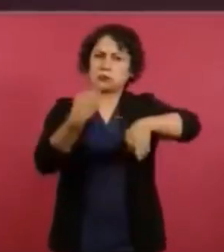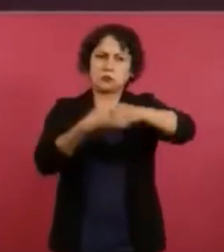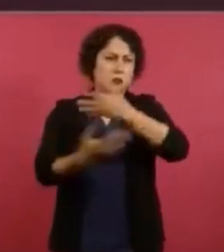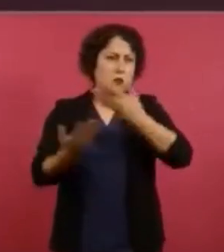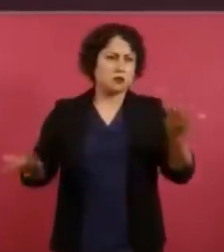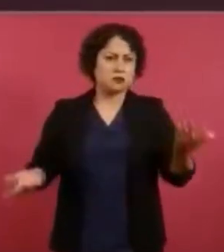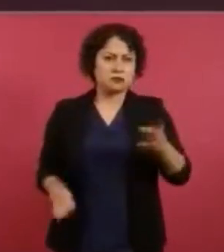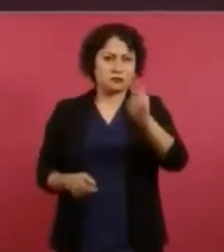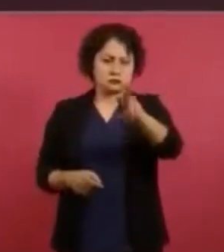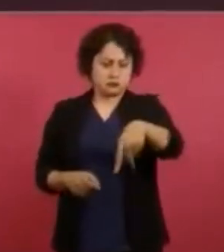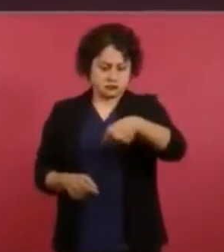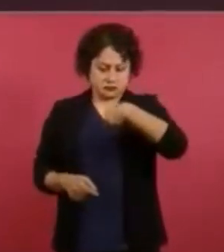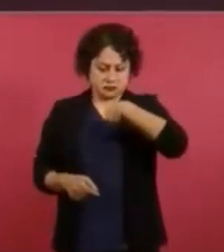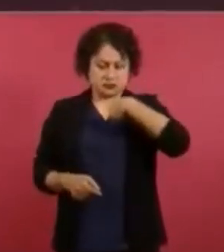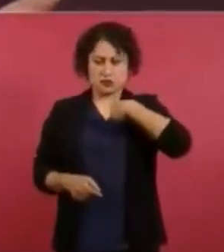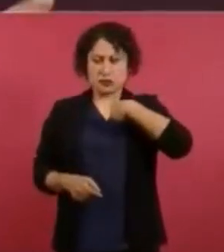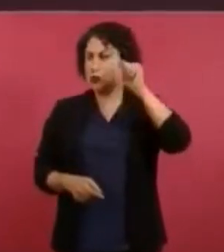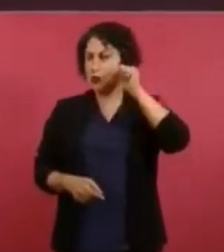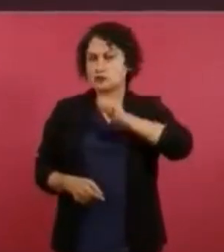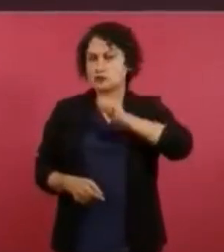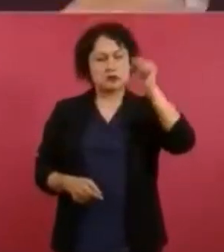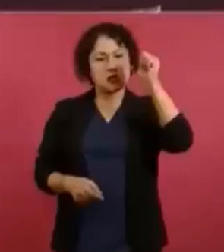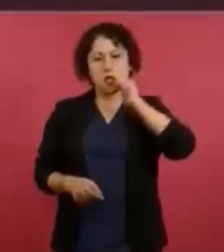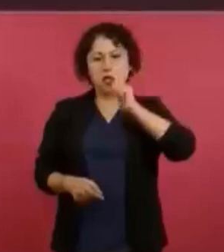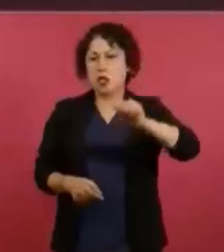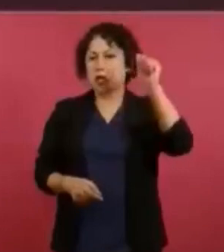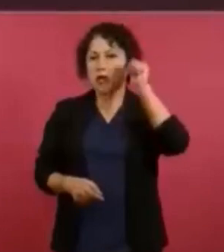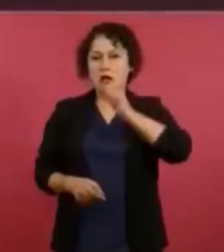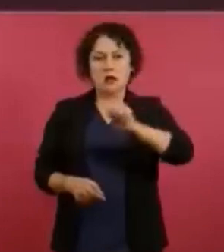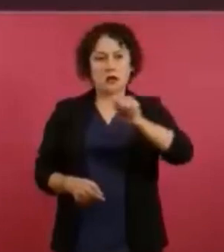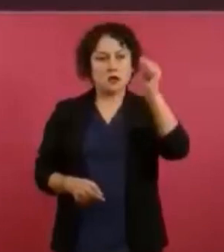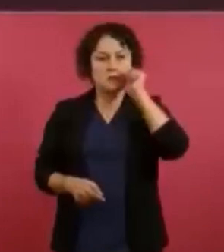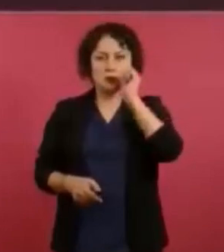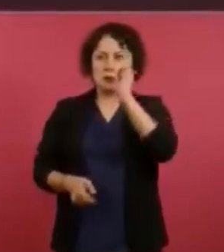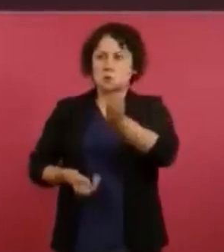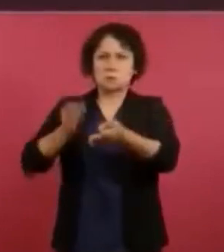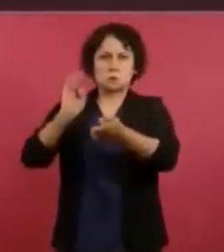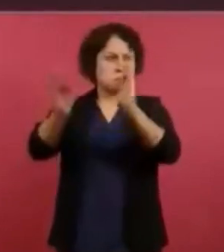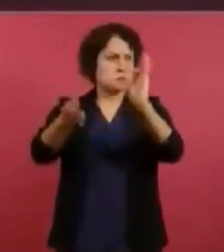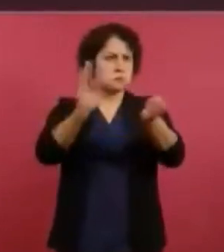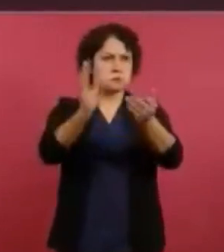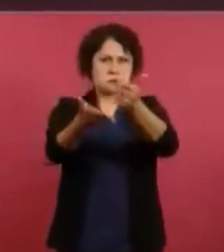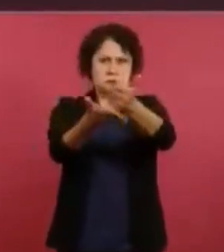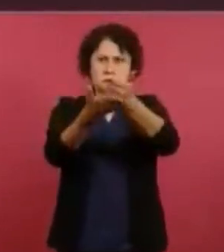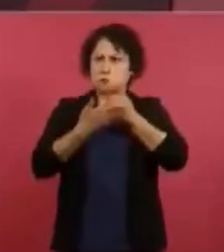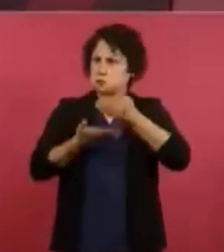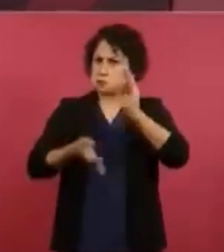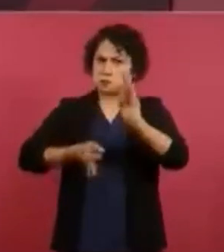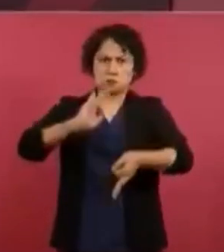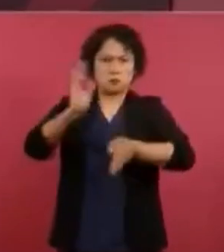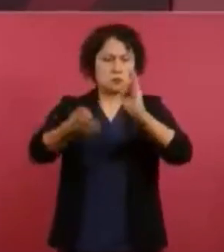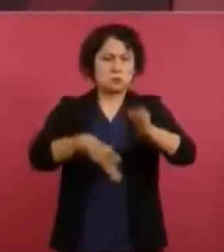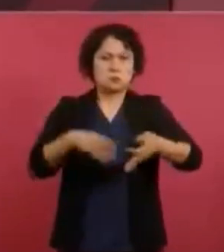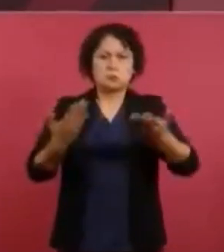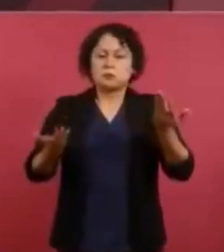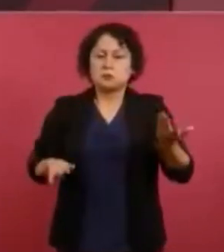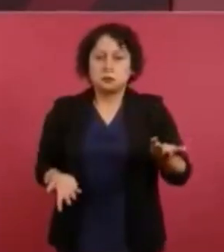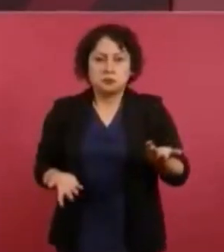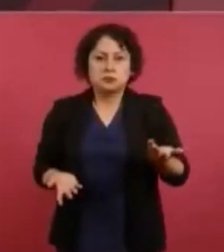siempre, y además, si se trata